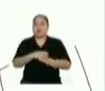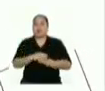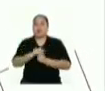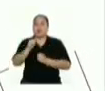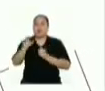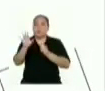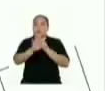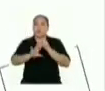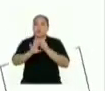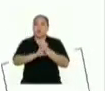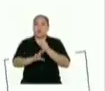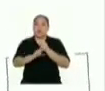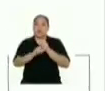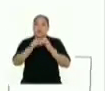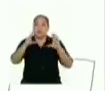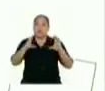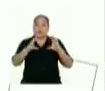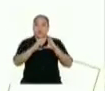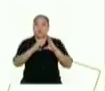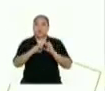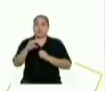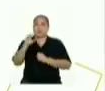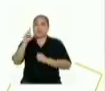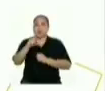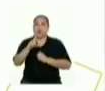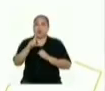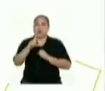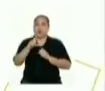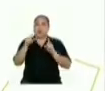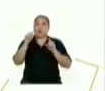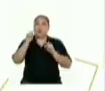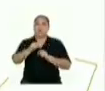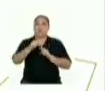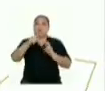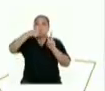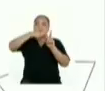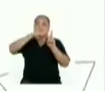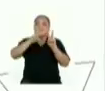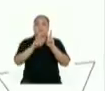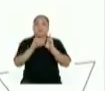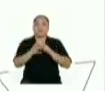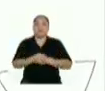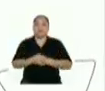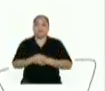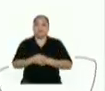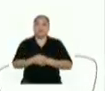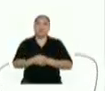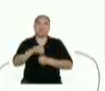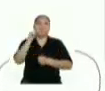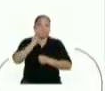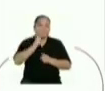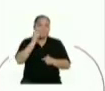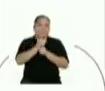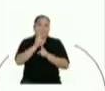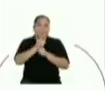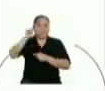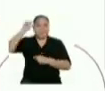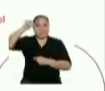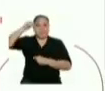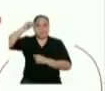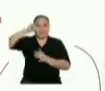que es diagonal de la base cuadrada de la pirámide, igual a L por la raíz cuadrada de dos. ¡Claro!